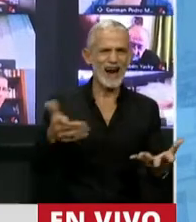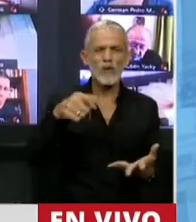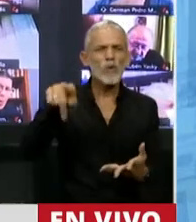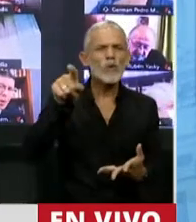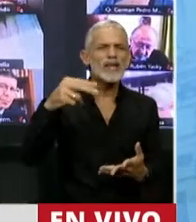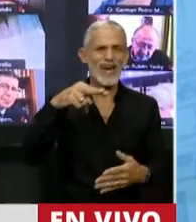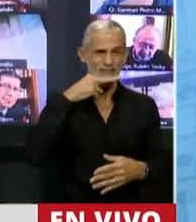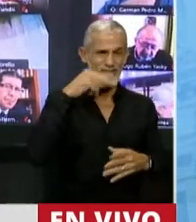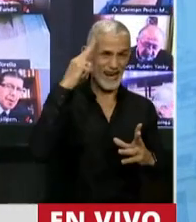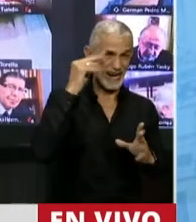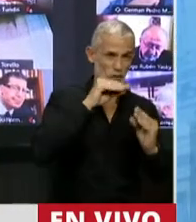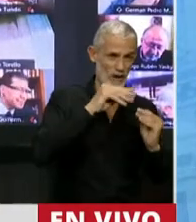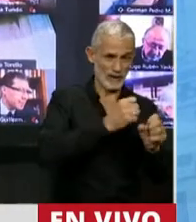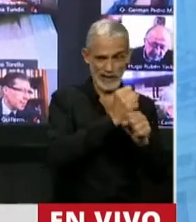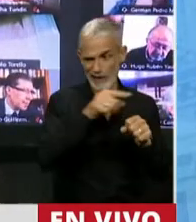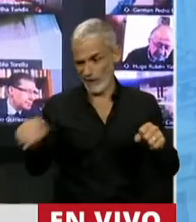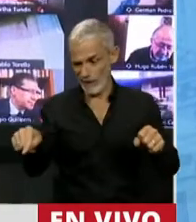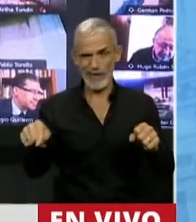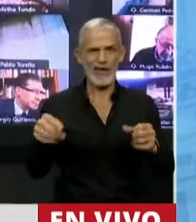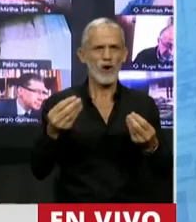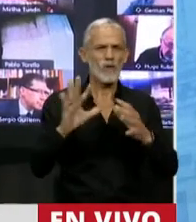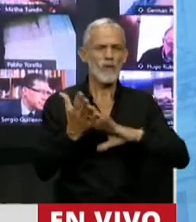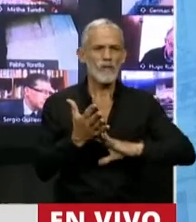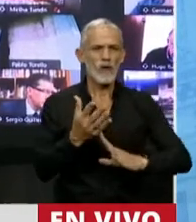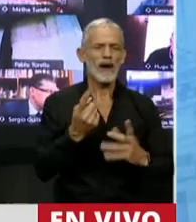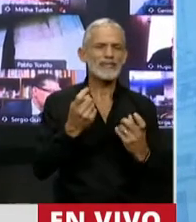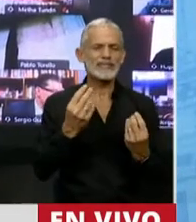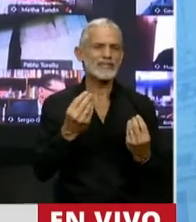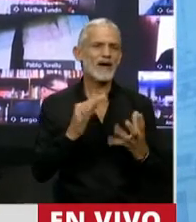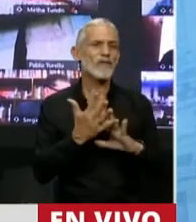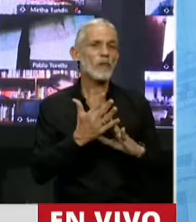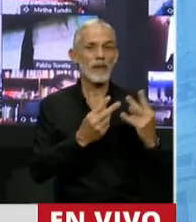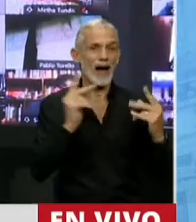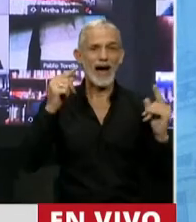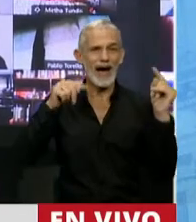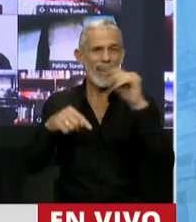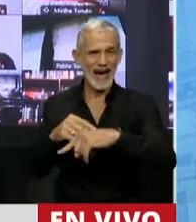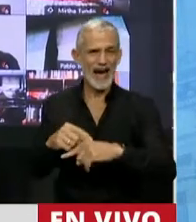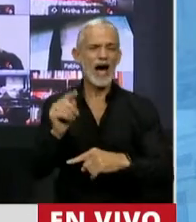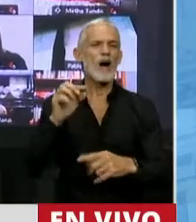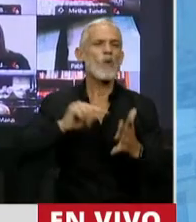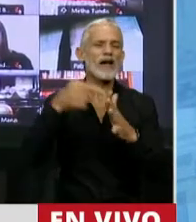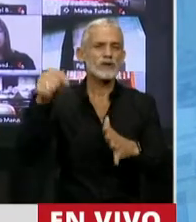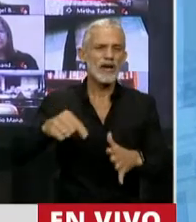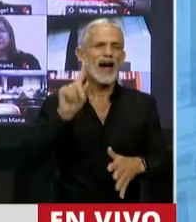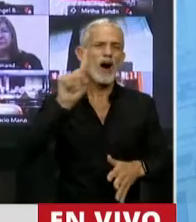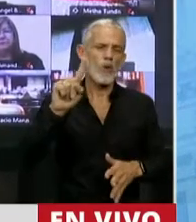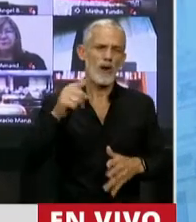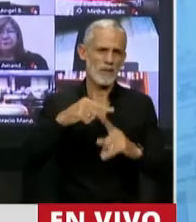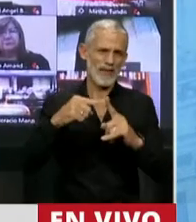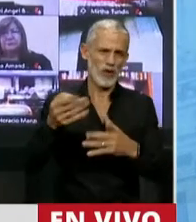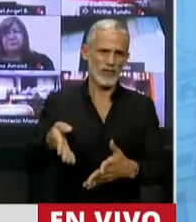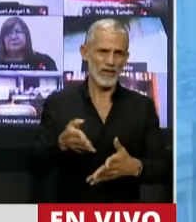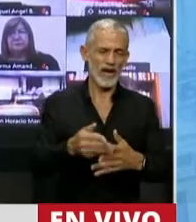que desde un viernes a las 9 de la noche se arbitre en las necesidades y los medios para llegar a Buenos Aires a la una con los problemas que estamos